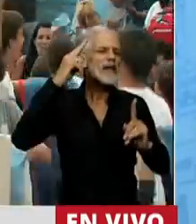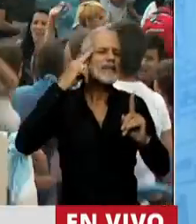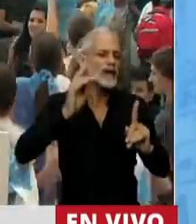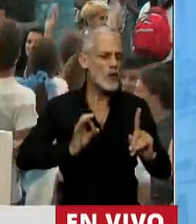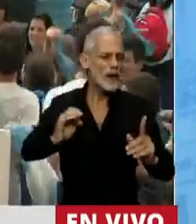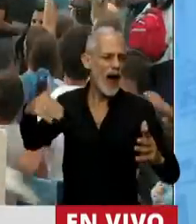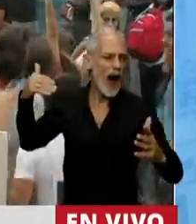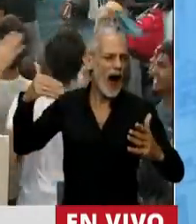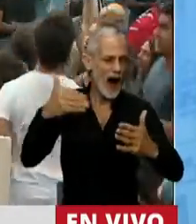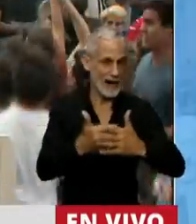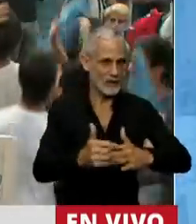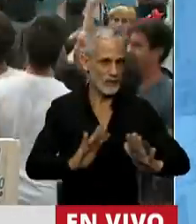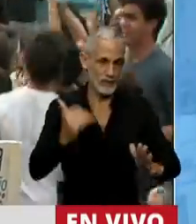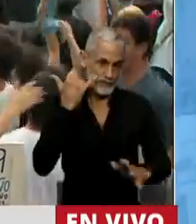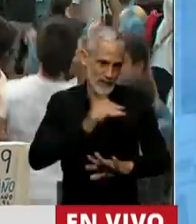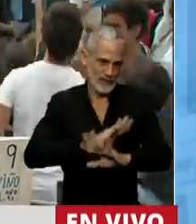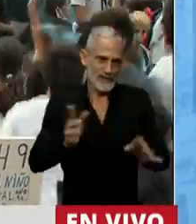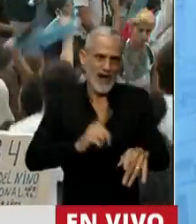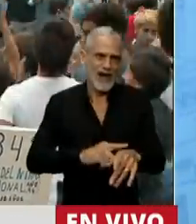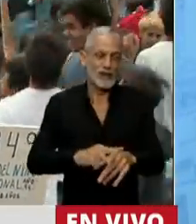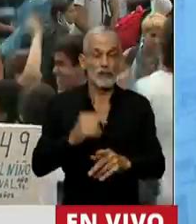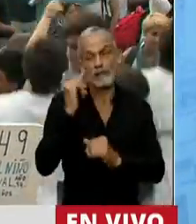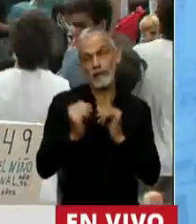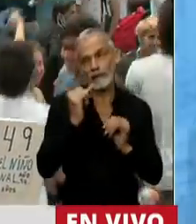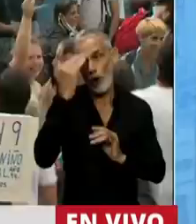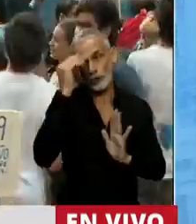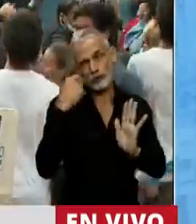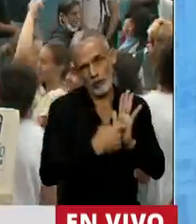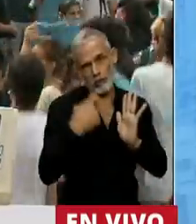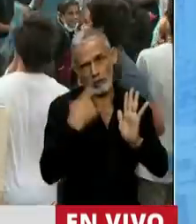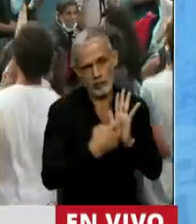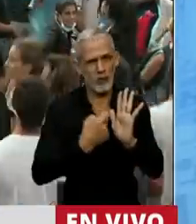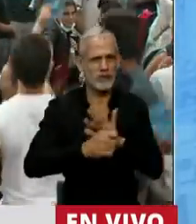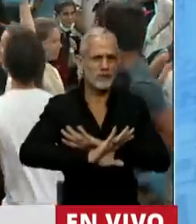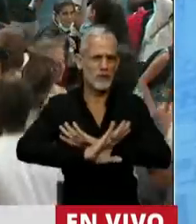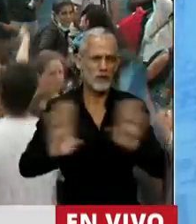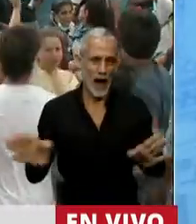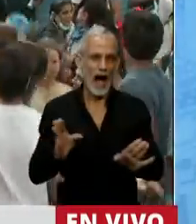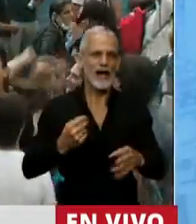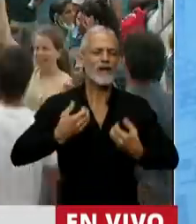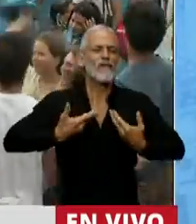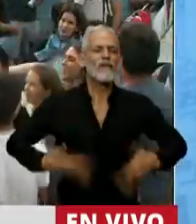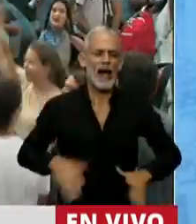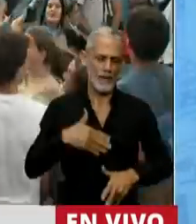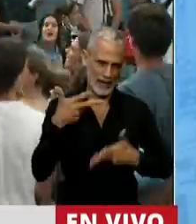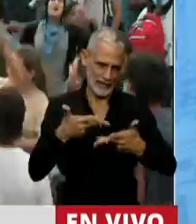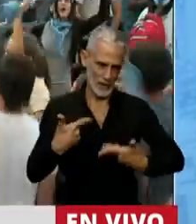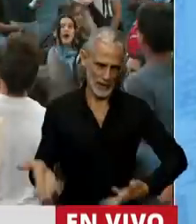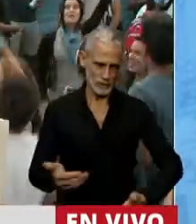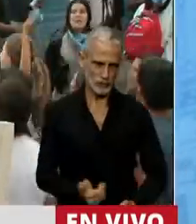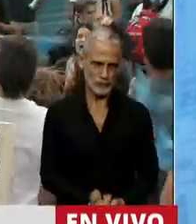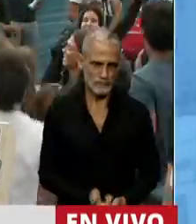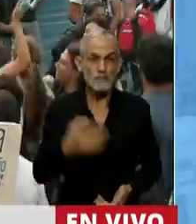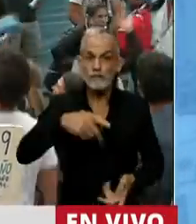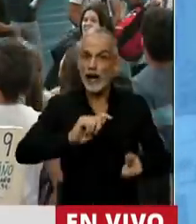años. Ya es hora que abandonen el argumento del impedimento constitucional y nos hablemos con franqueza. No